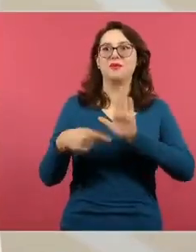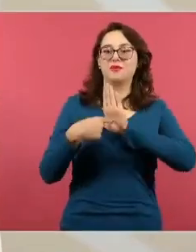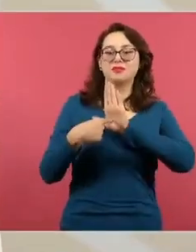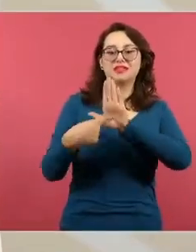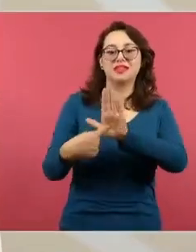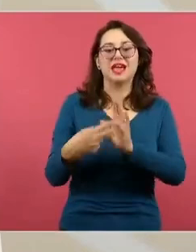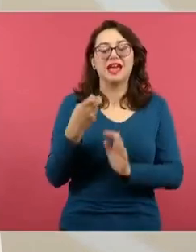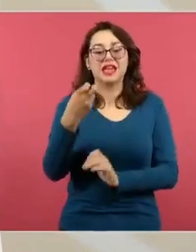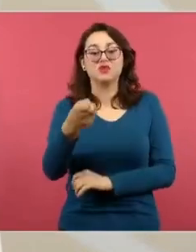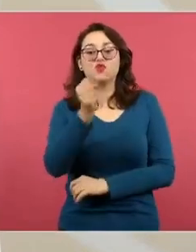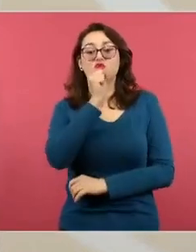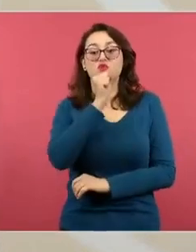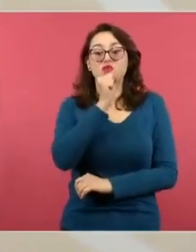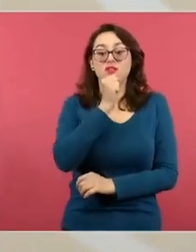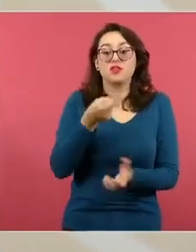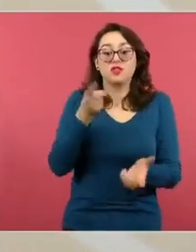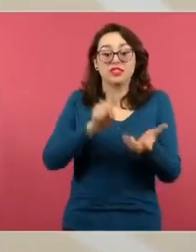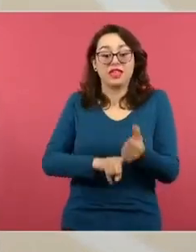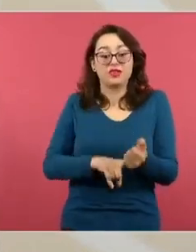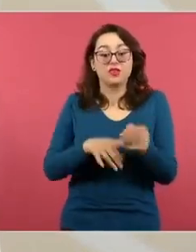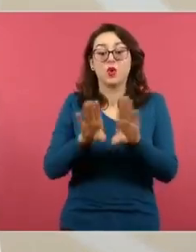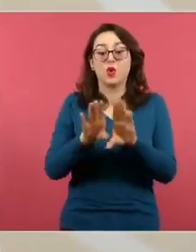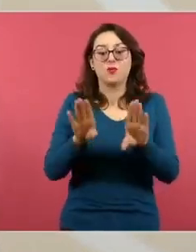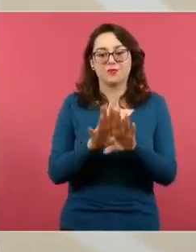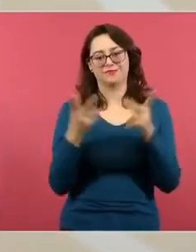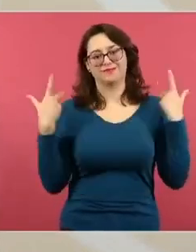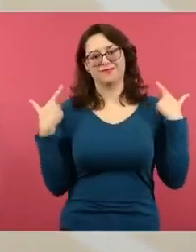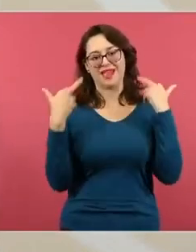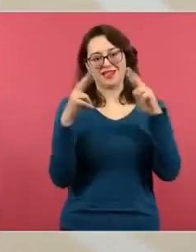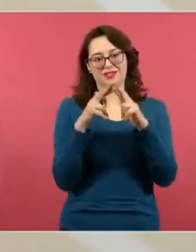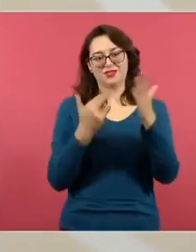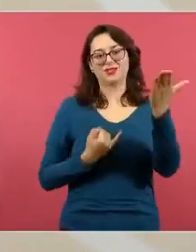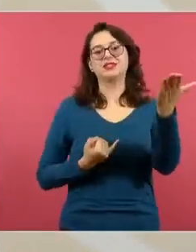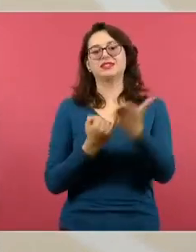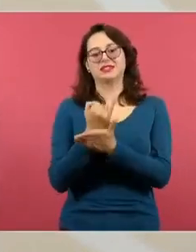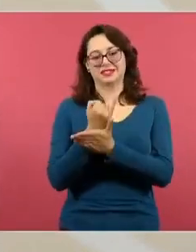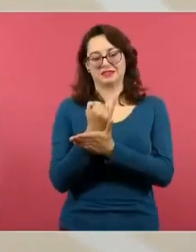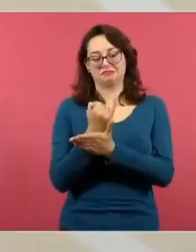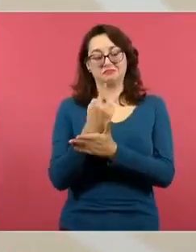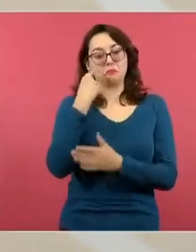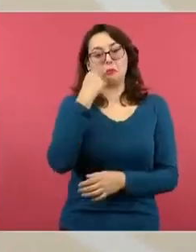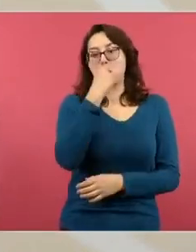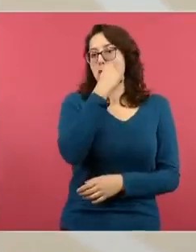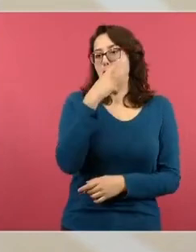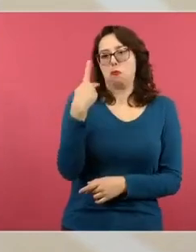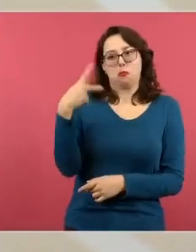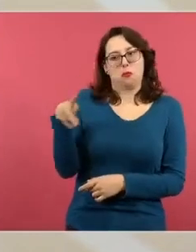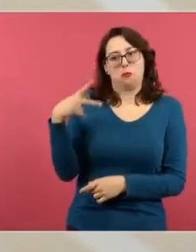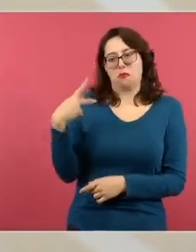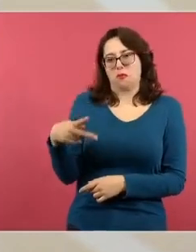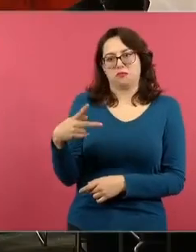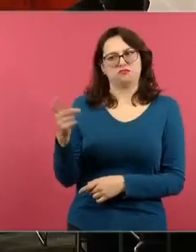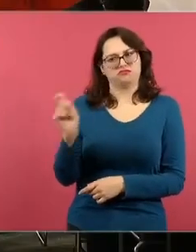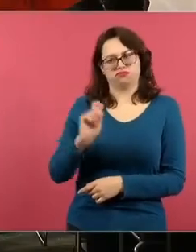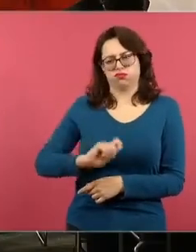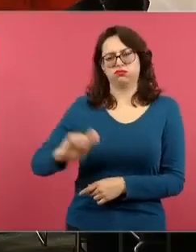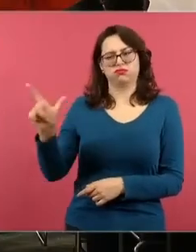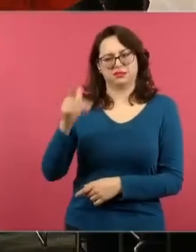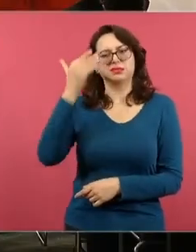abordan estos contenidos? de las y los docentes porque hacen ejercicio de su autonomía curricular y profesional